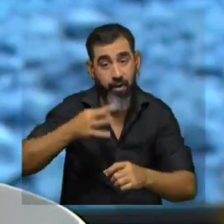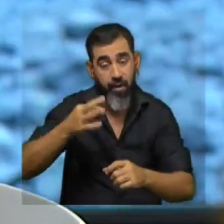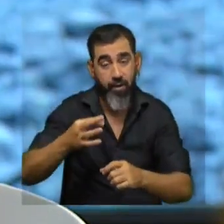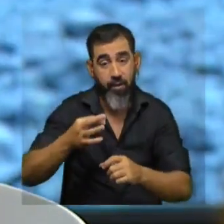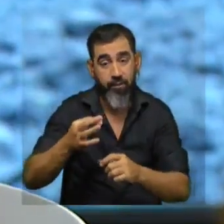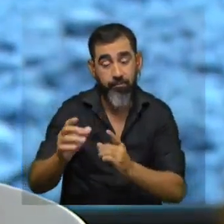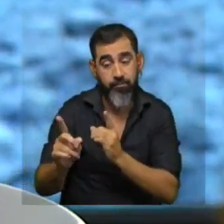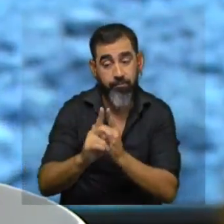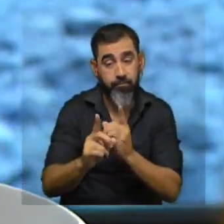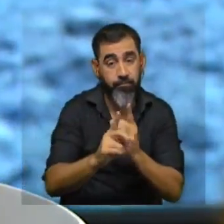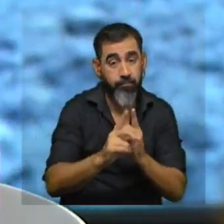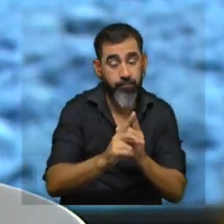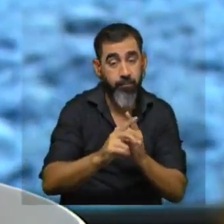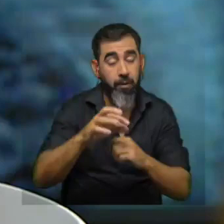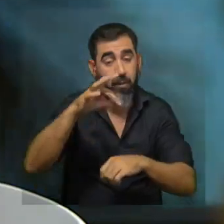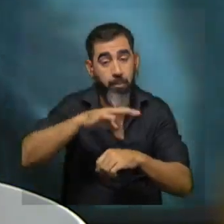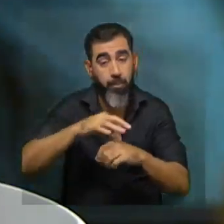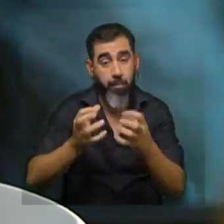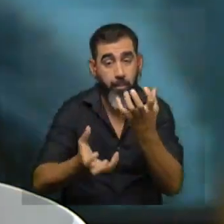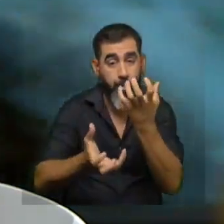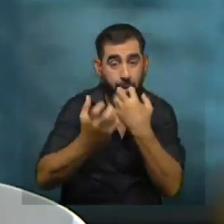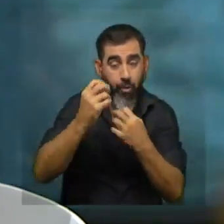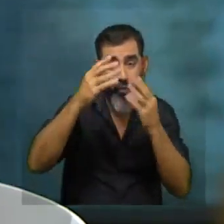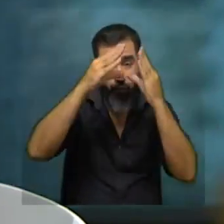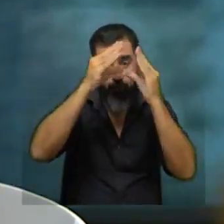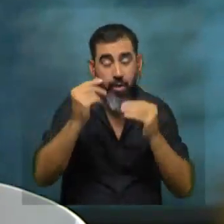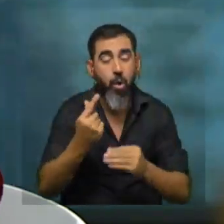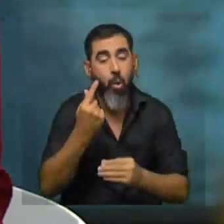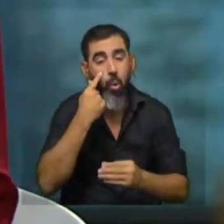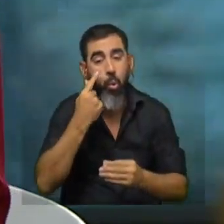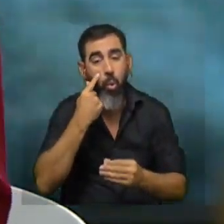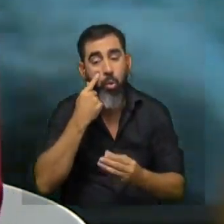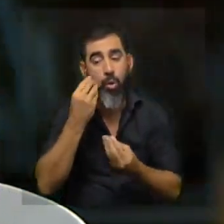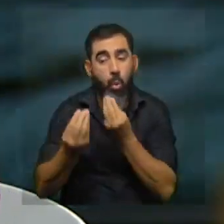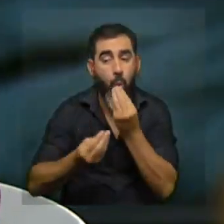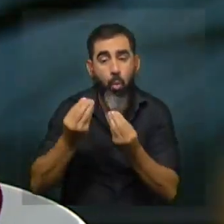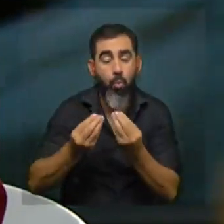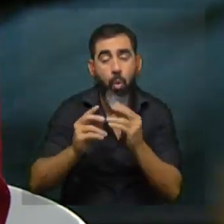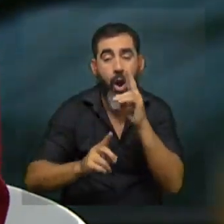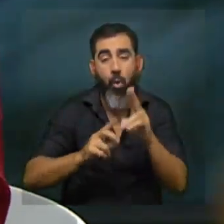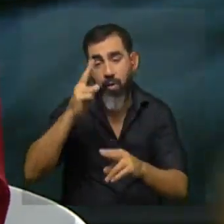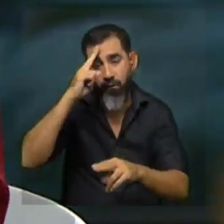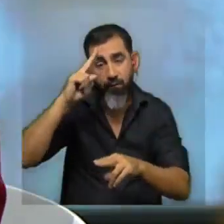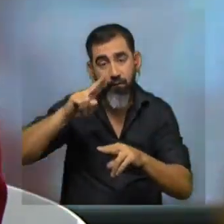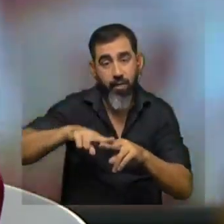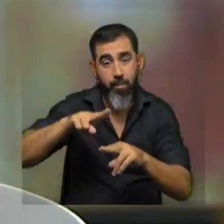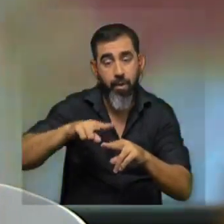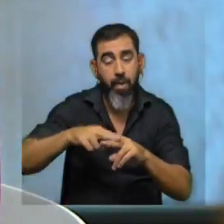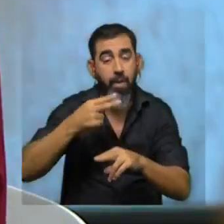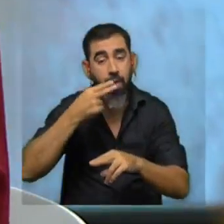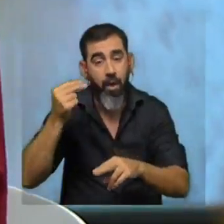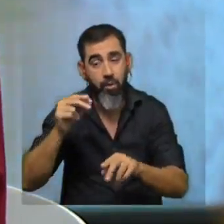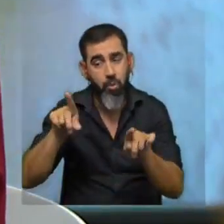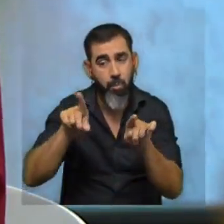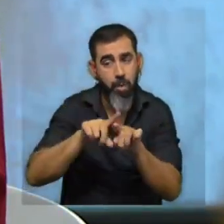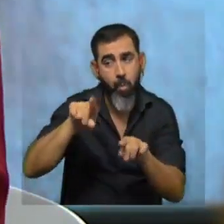pacientes en la clínica los veterinarios los enfermeros conozcan cuál es la incidencia de determinadas patologías en esta población si es igual que